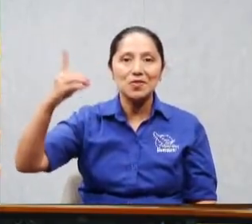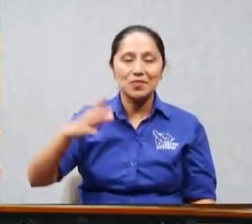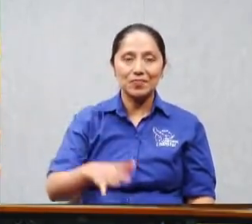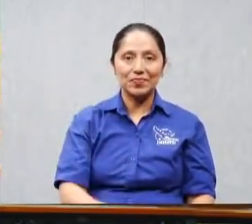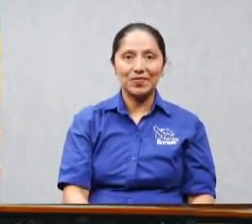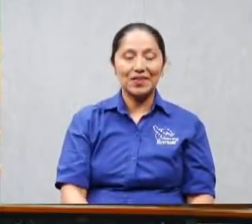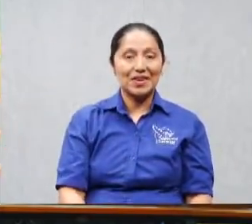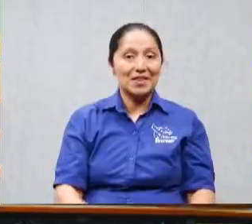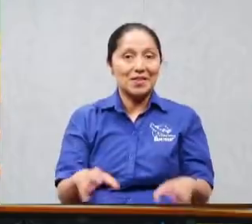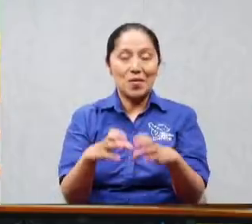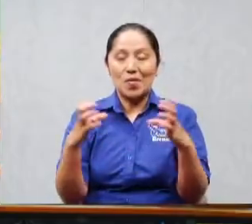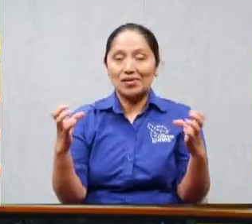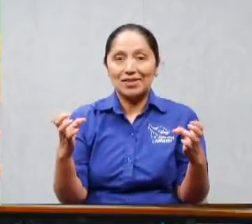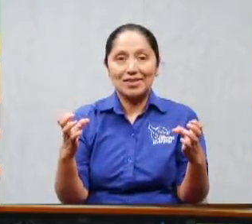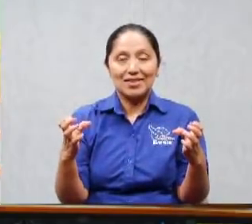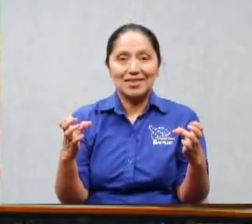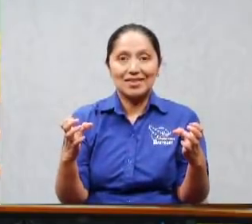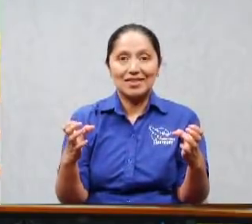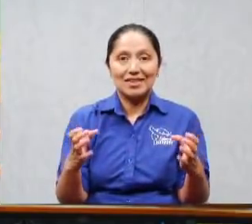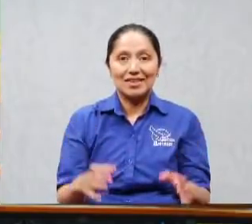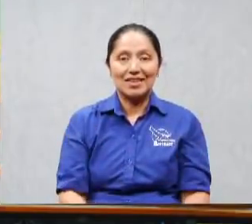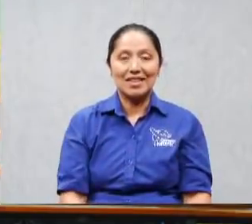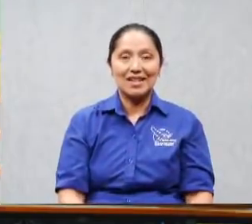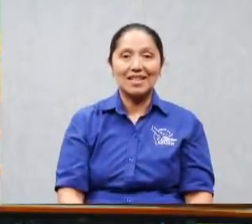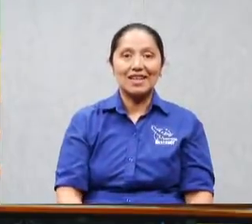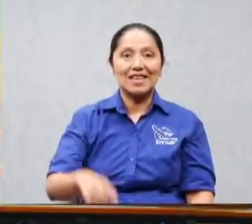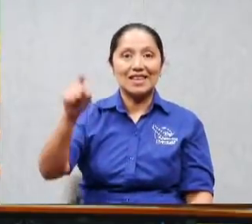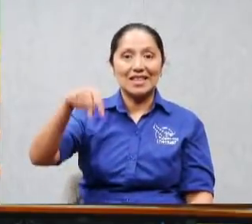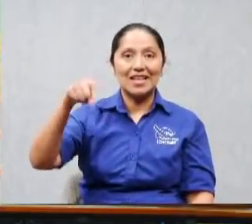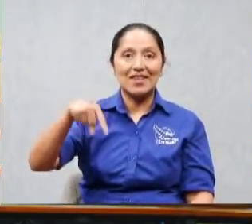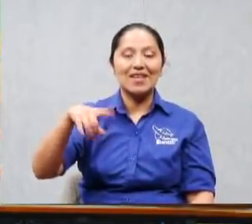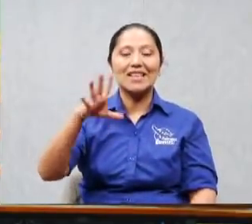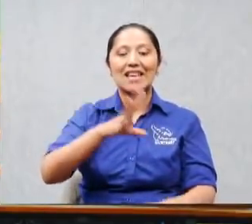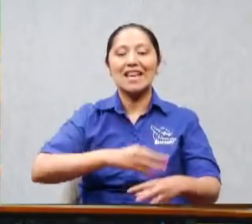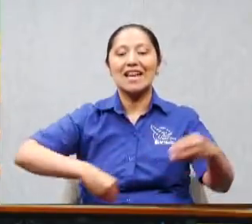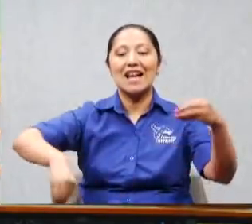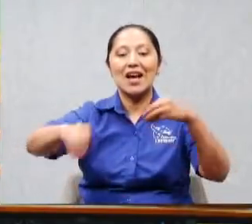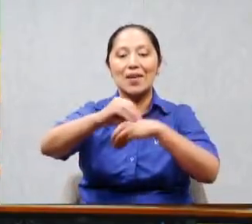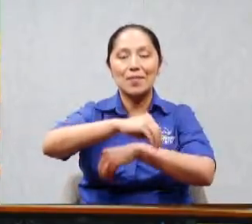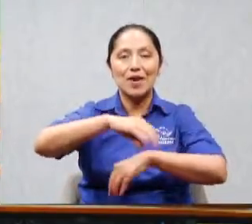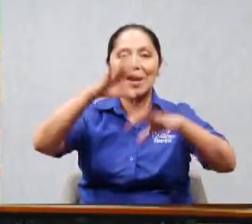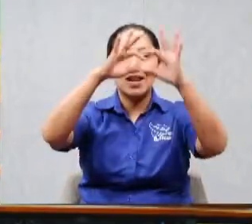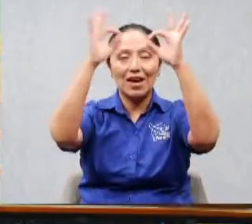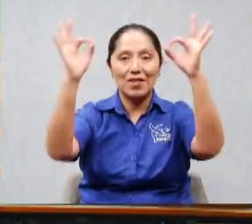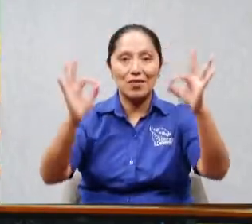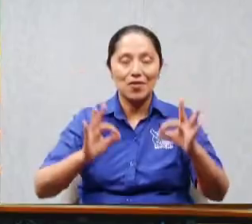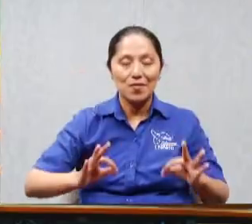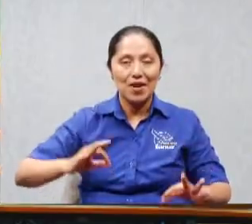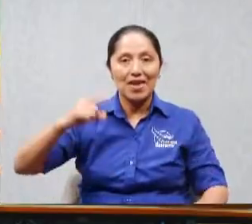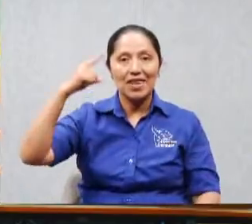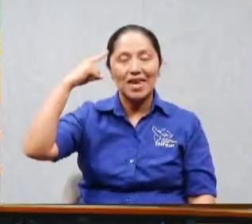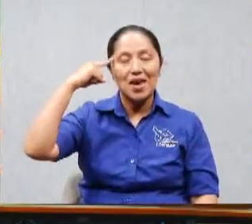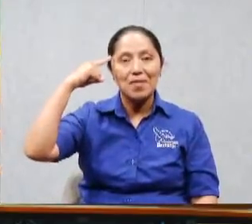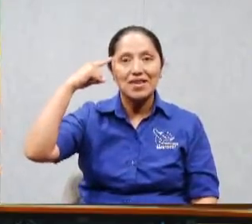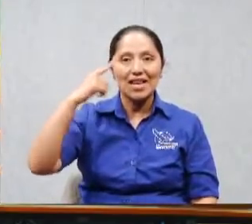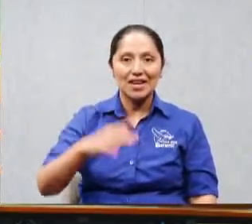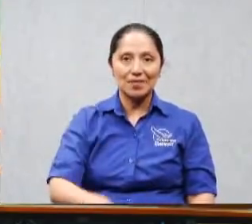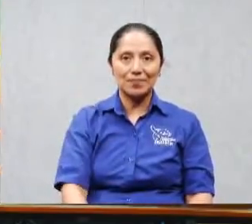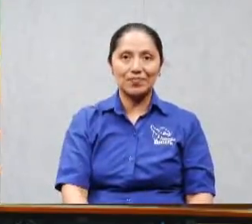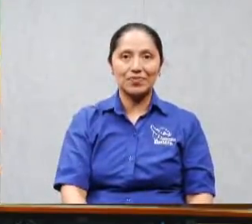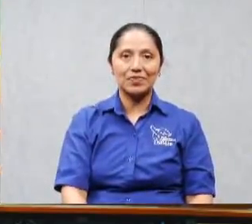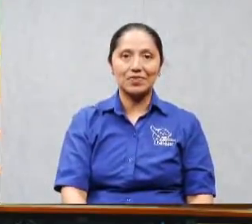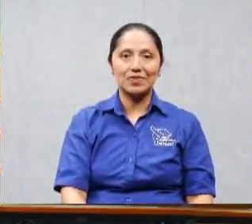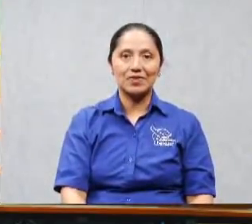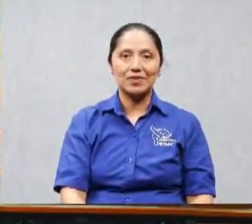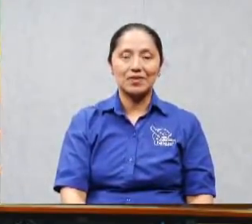entonces entonces tenemos que cambiar nuestra manera de pensar aquí hay muchas cosas más que tenemos que platicar pero el tiempo se nos ha terminado